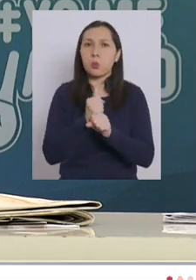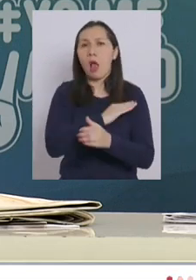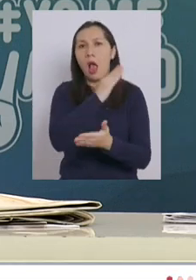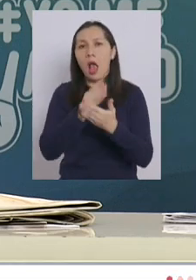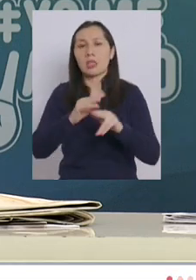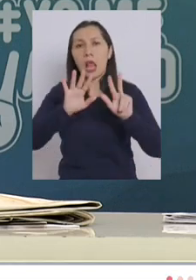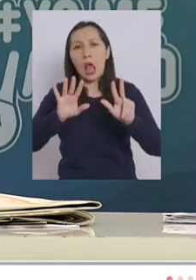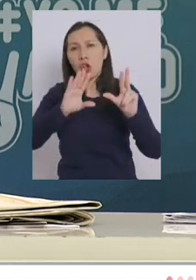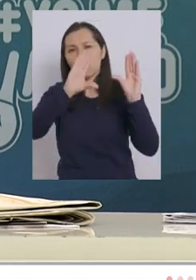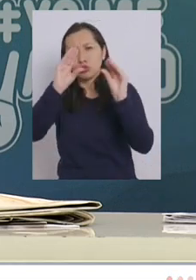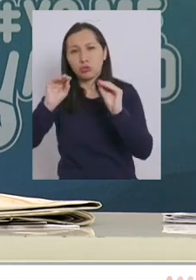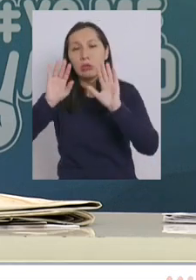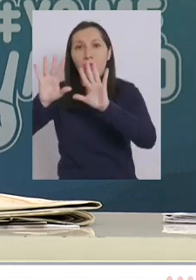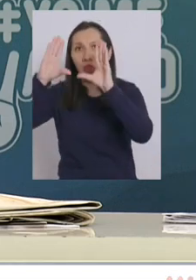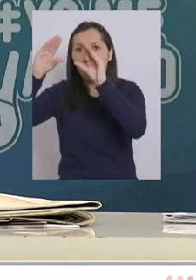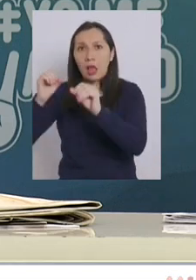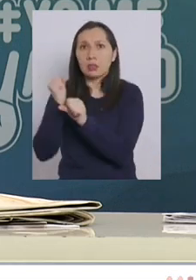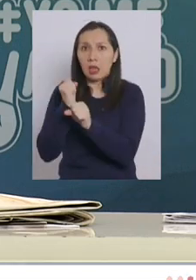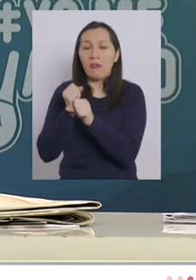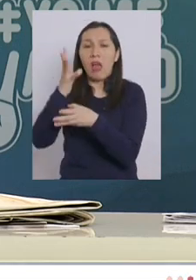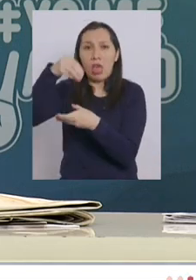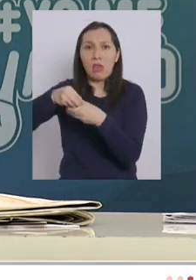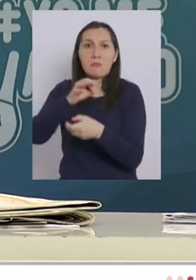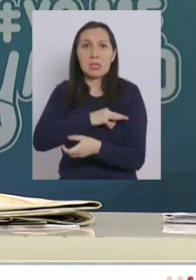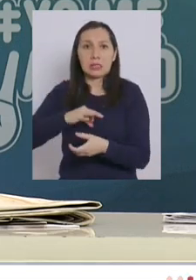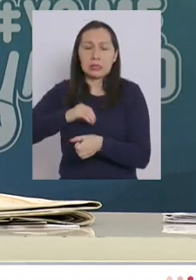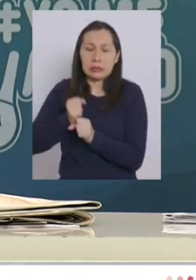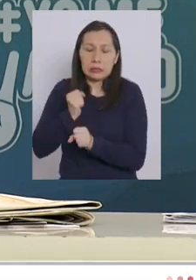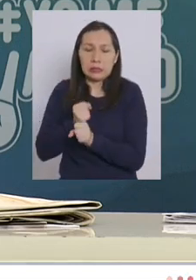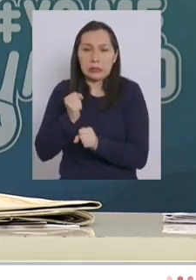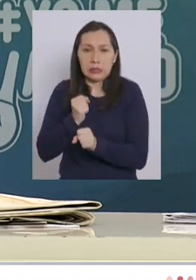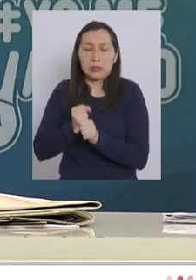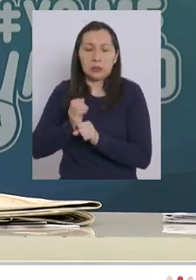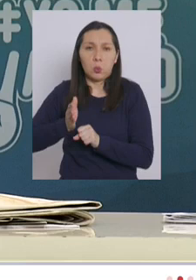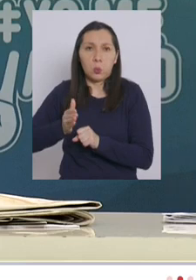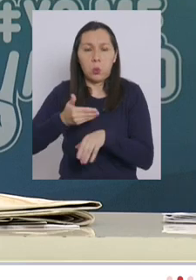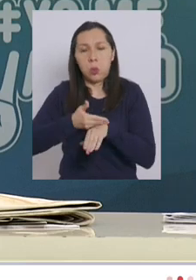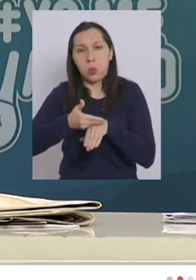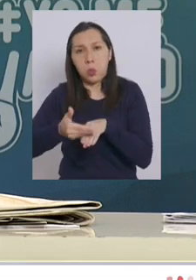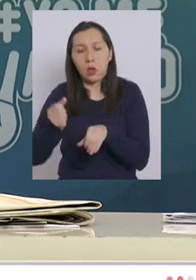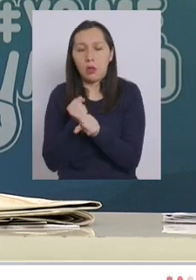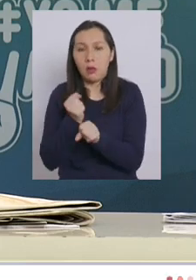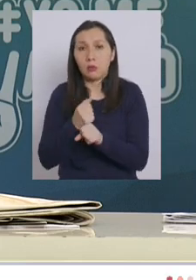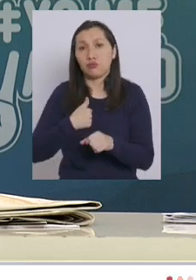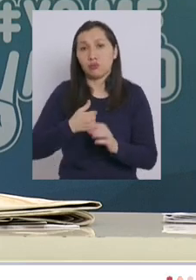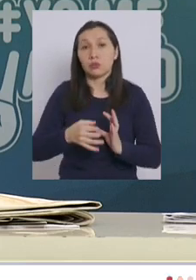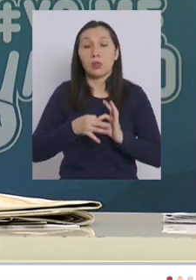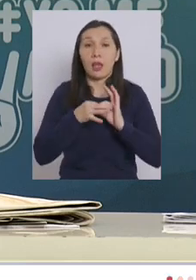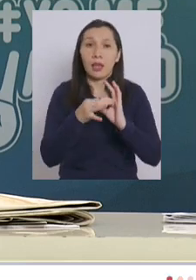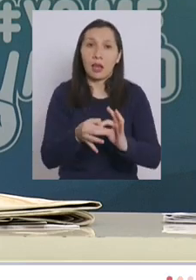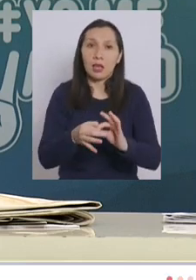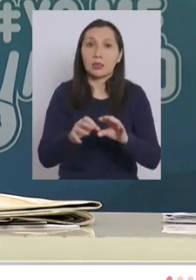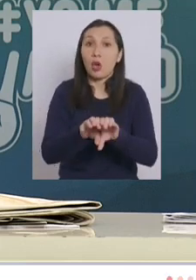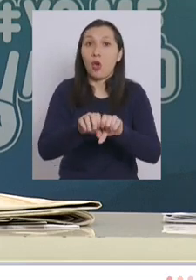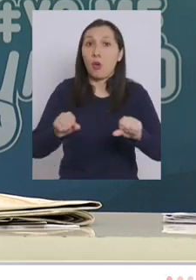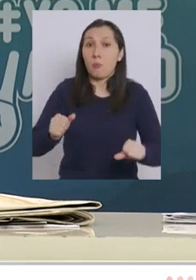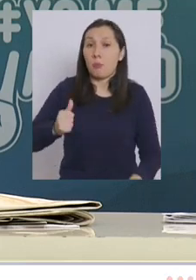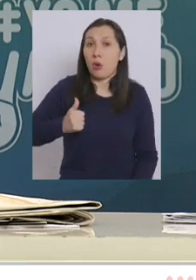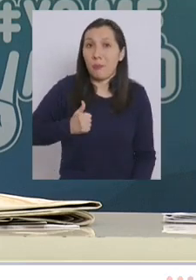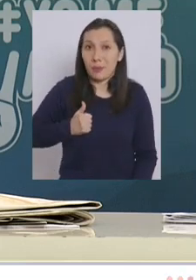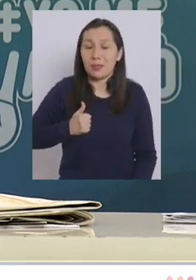8 o 10 de la noche en el propio ministerio y yo agradezco el compromiso